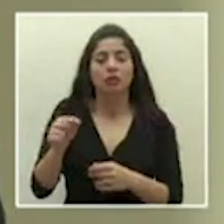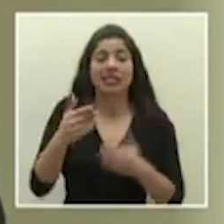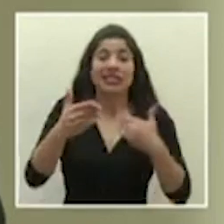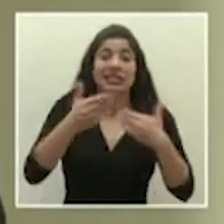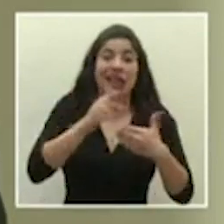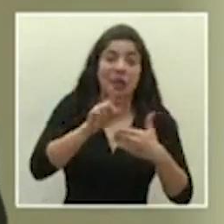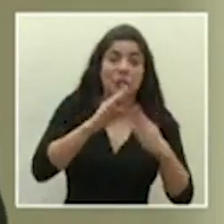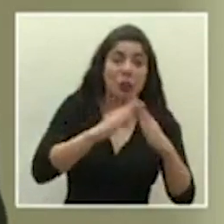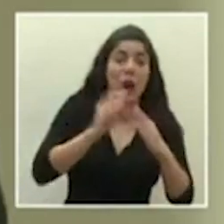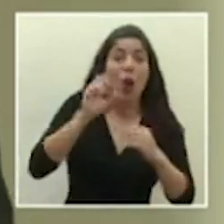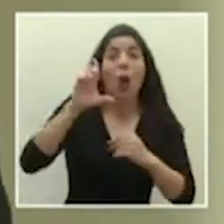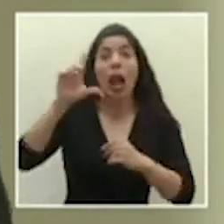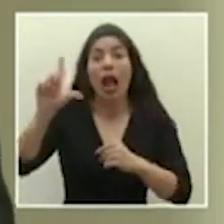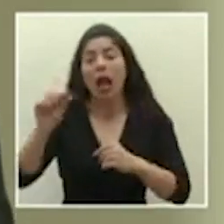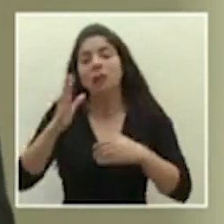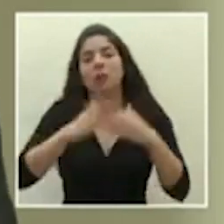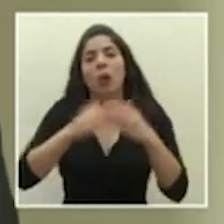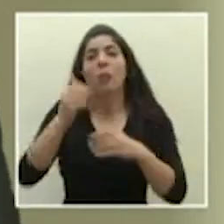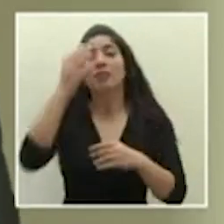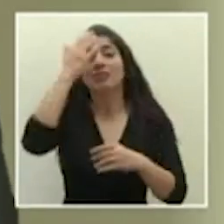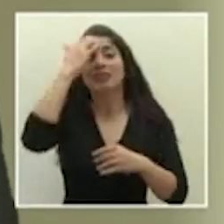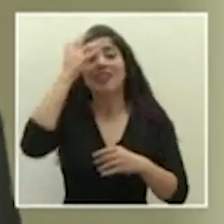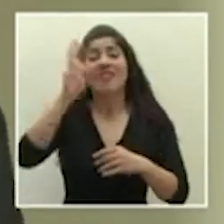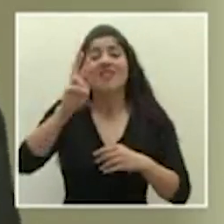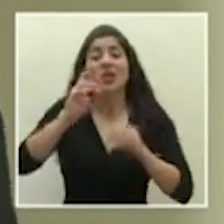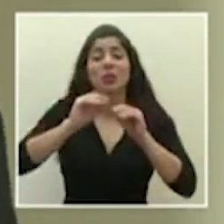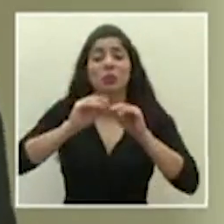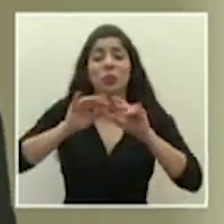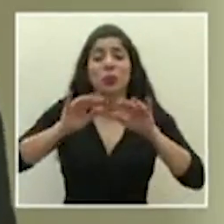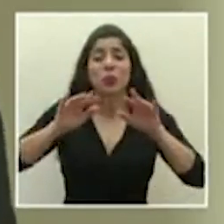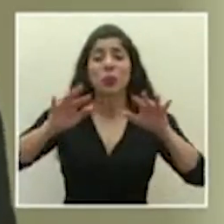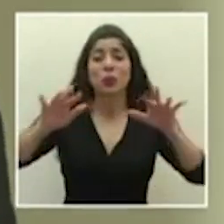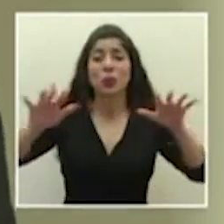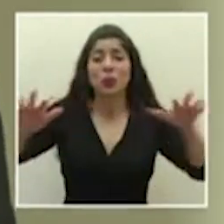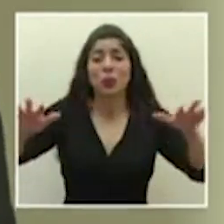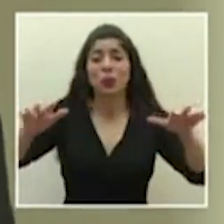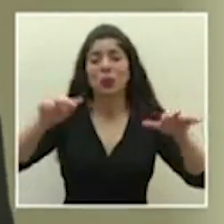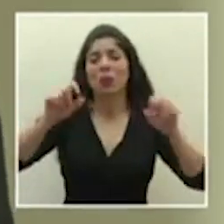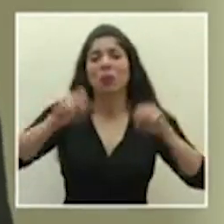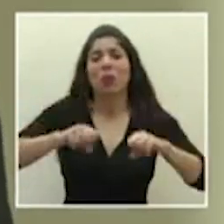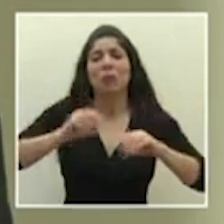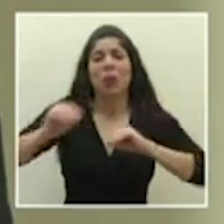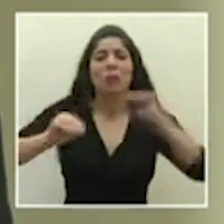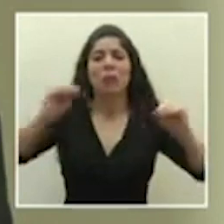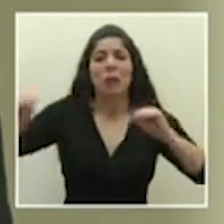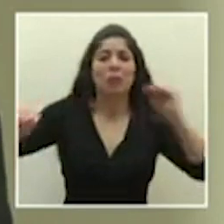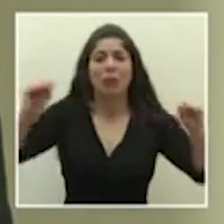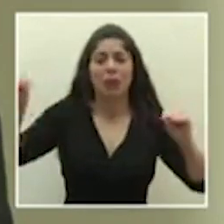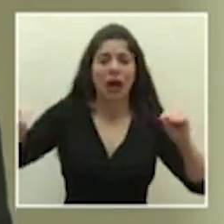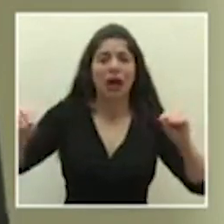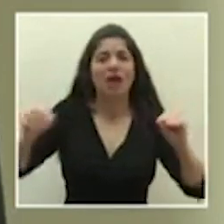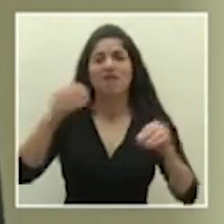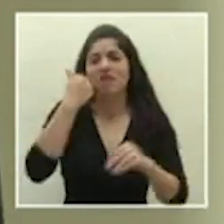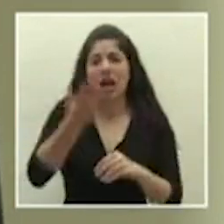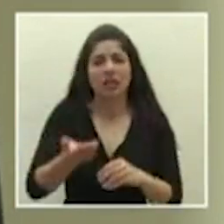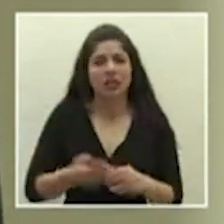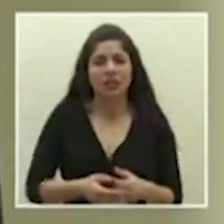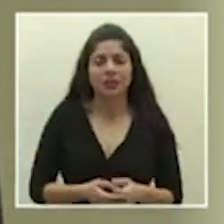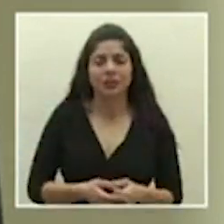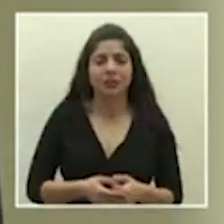bien lejos, pero que al final sabemos que por la movilización que hay, pues eso se puede transmitir con facilidad.